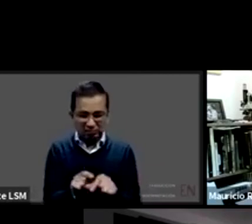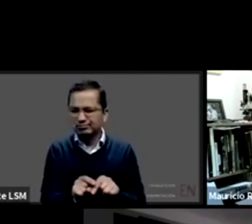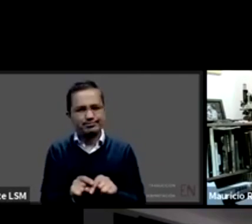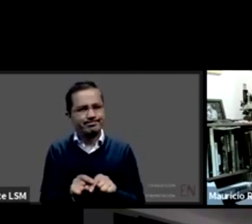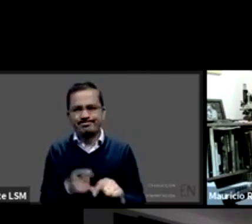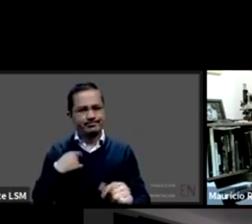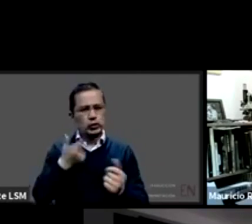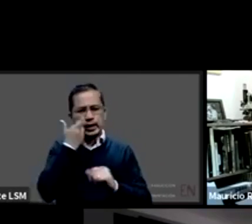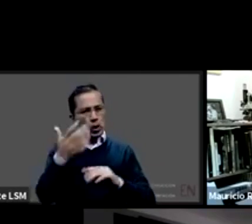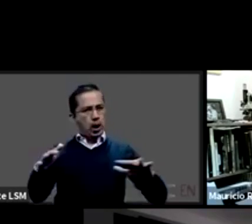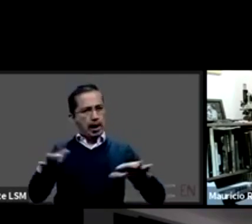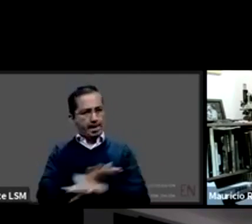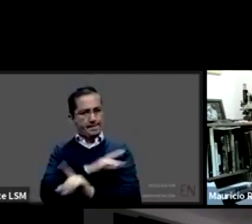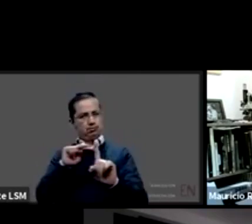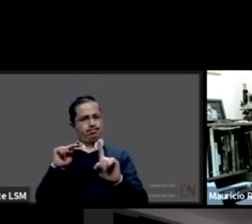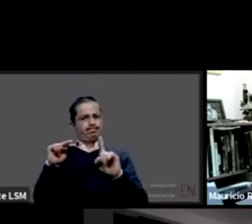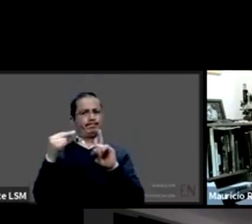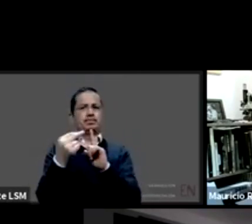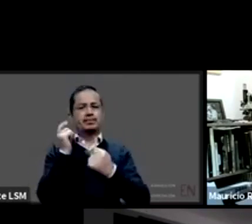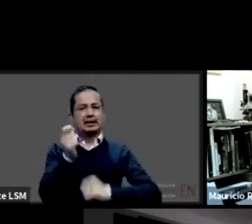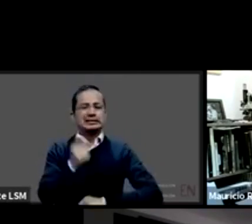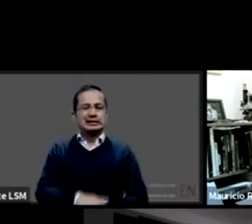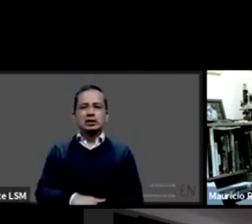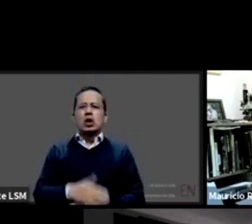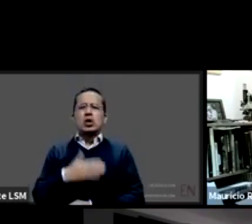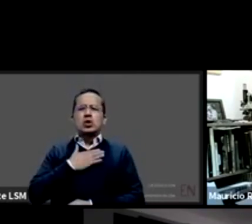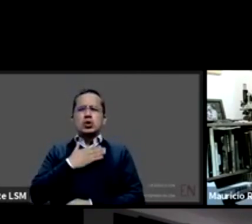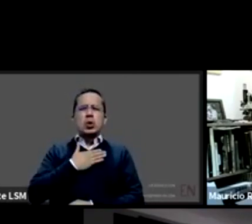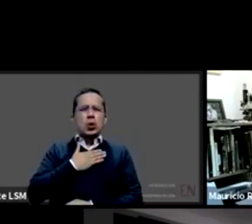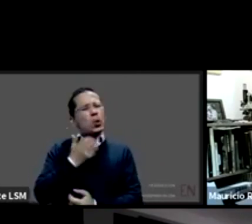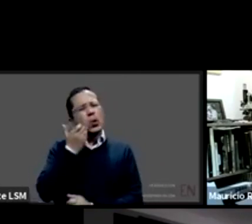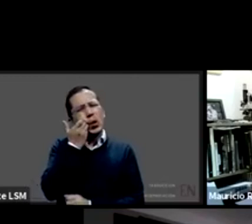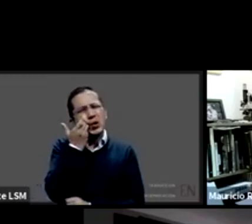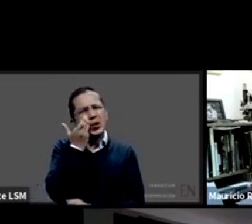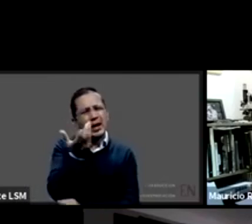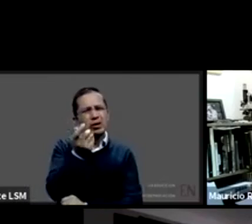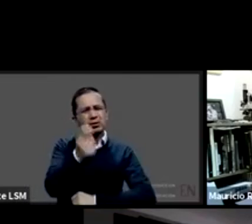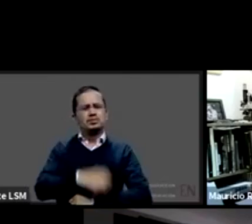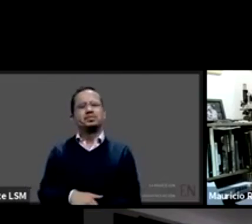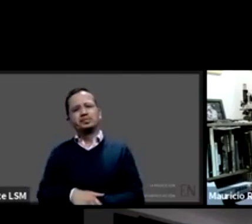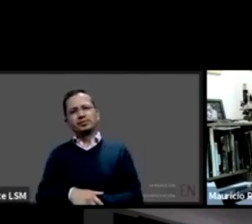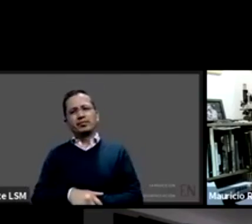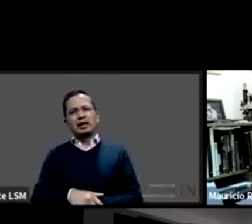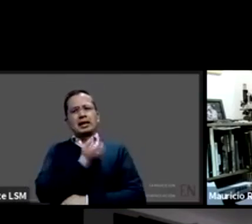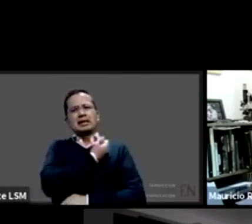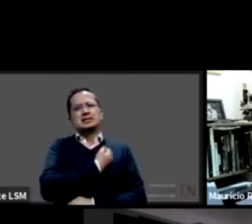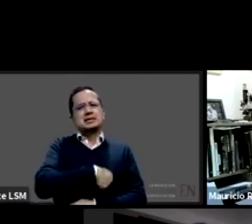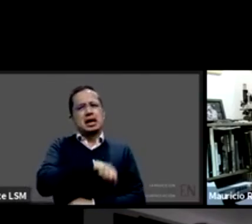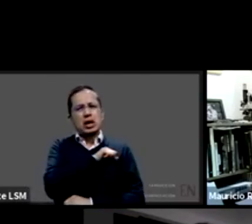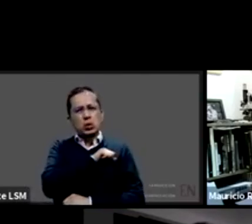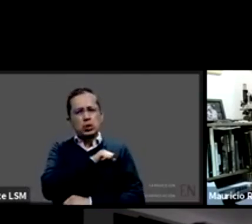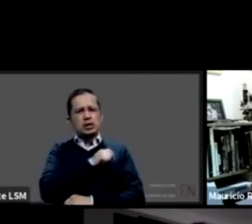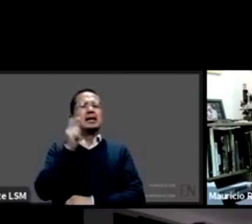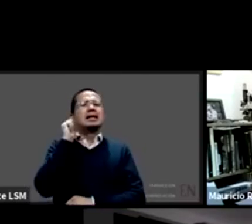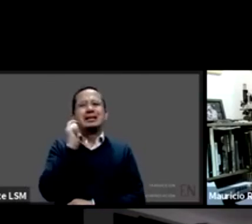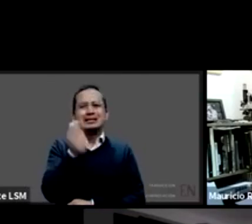una una forma de no no solo el lo que antes era